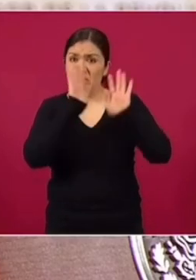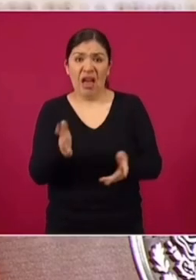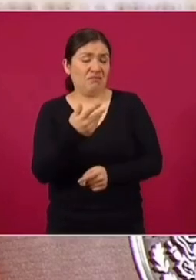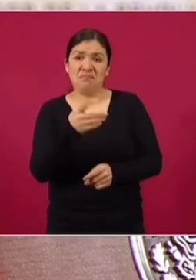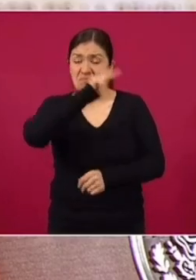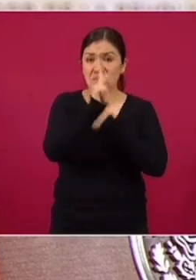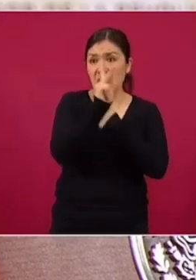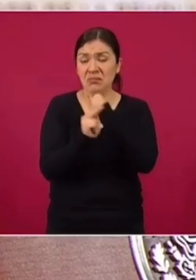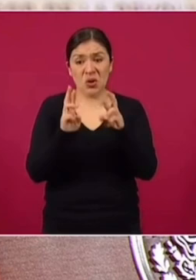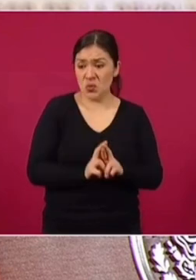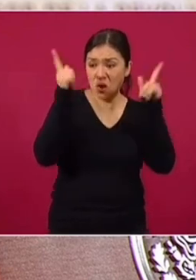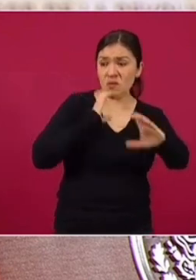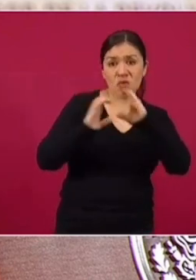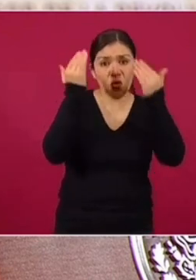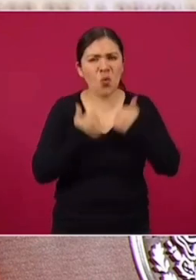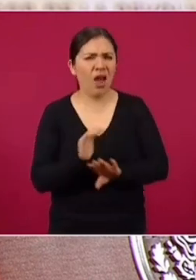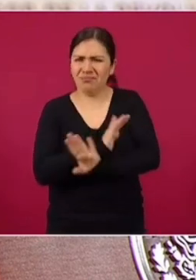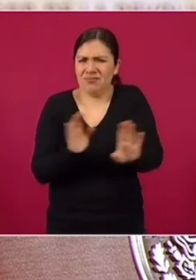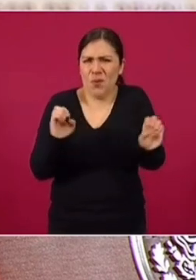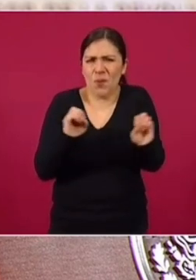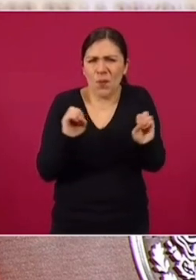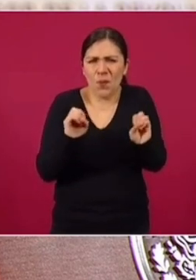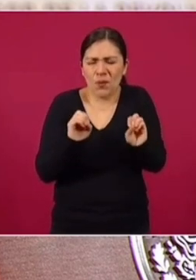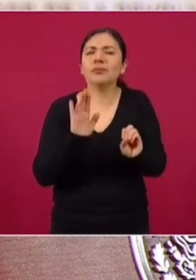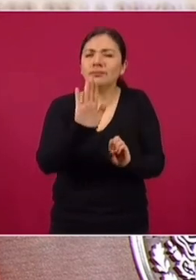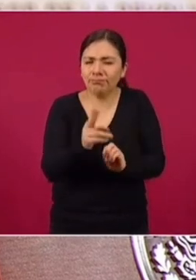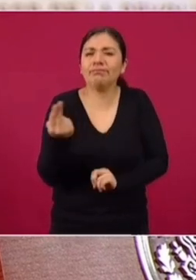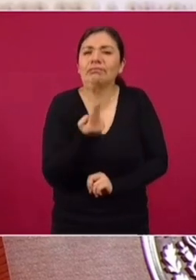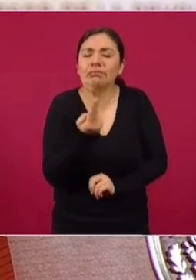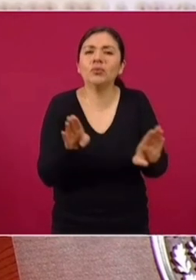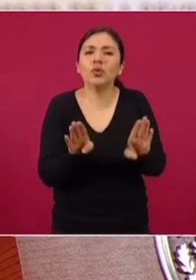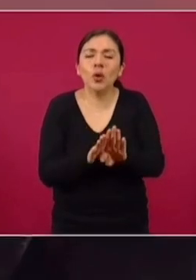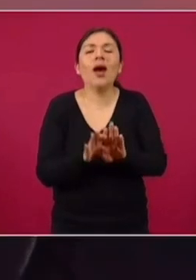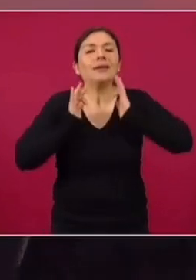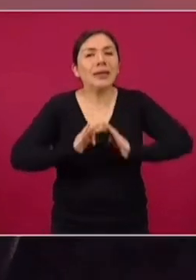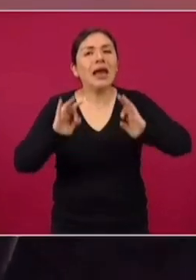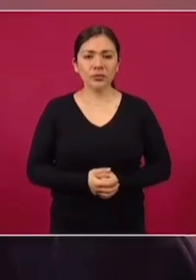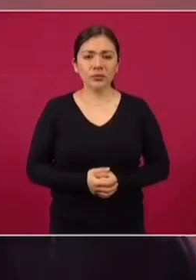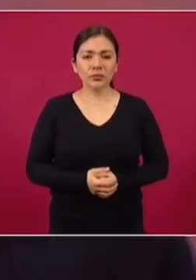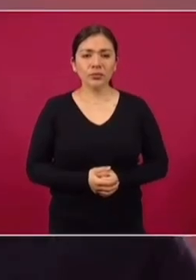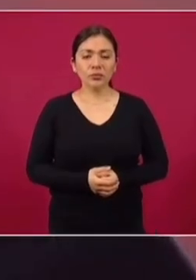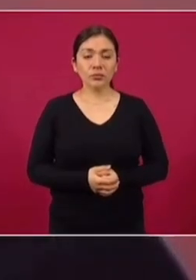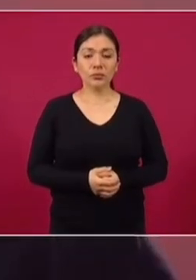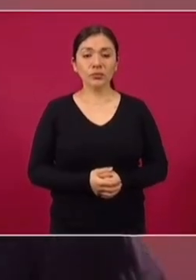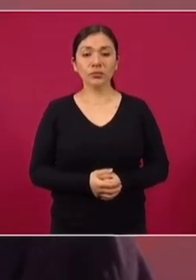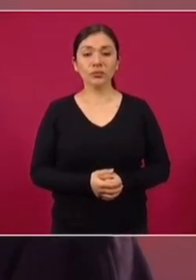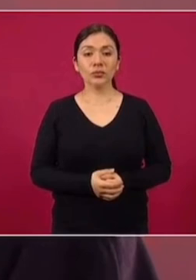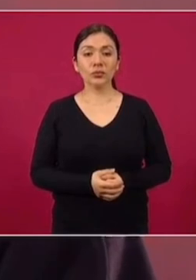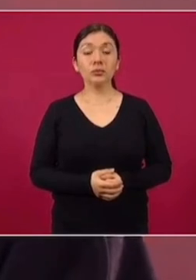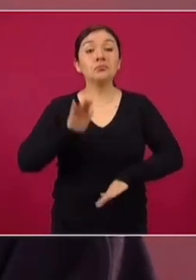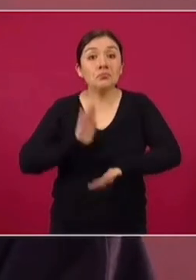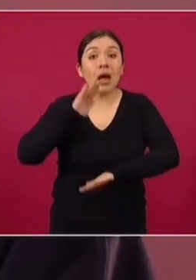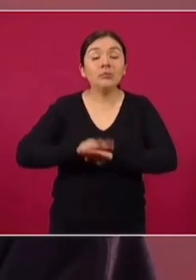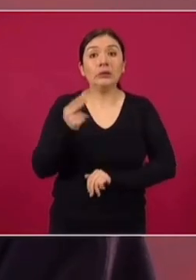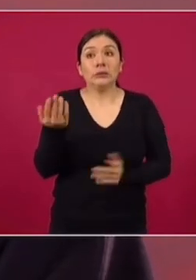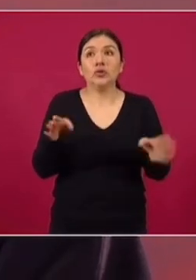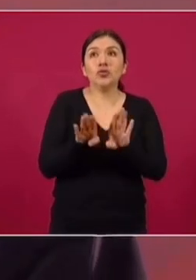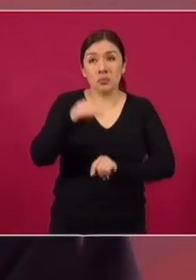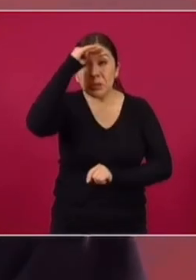no, vamos a serenar la relación. Que ya no se está pensando